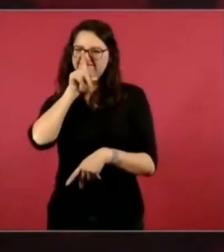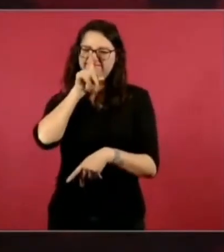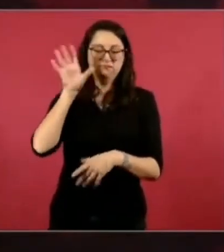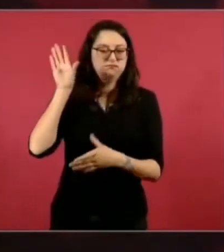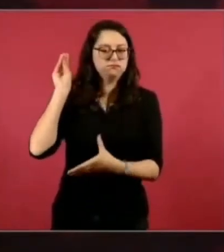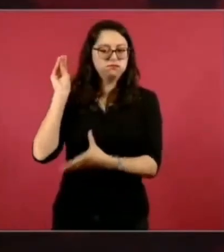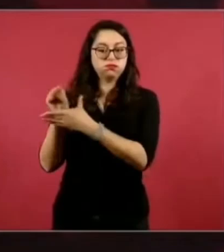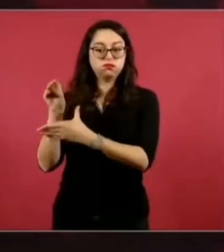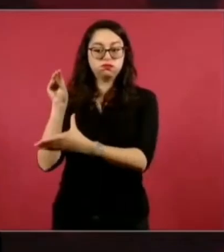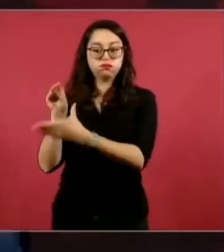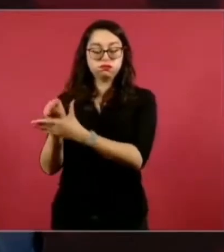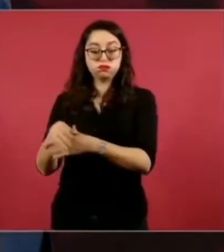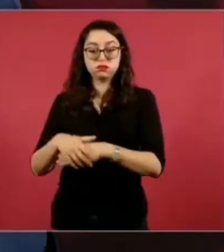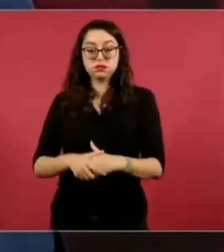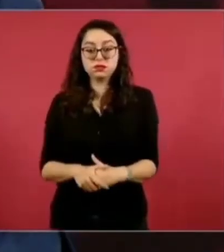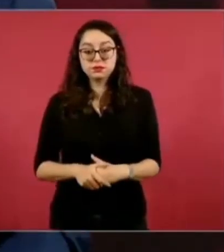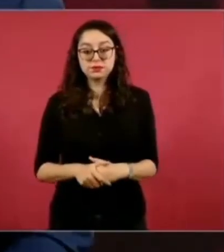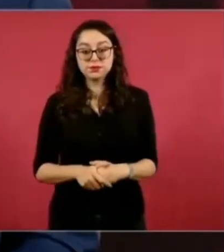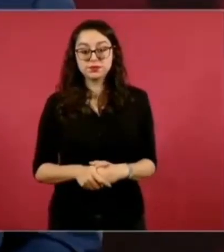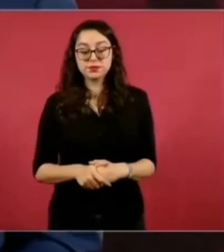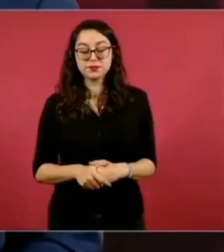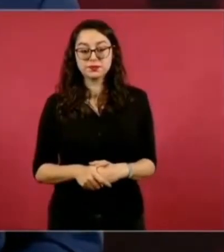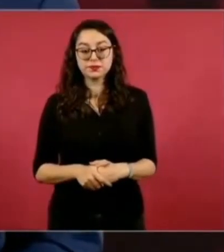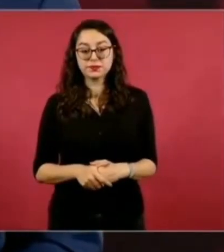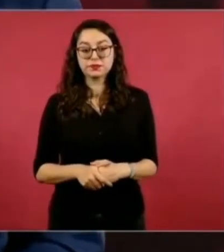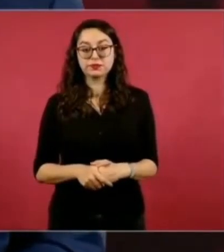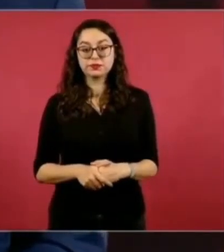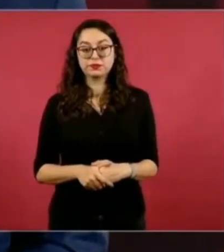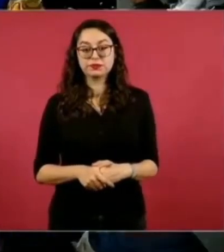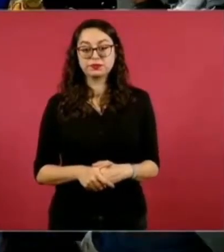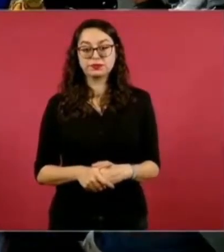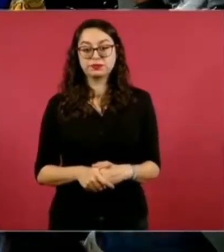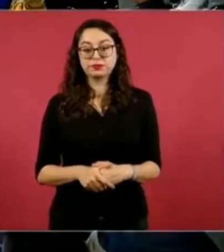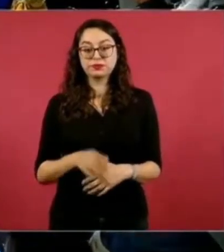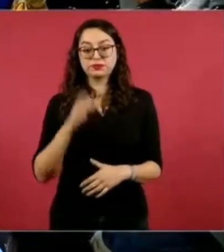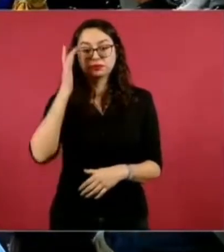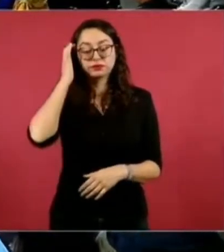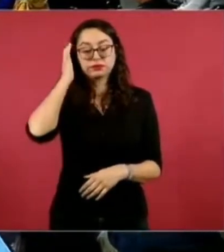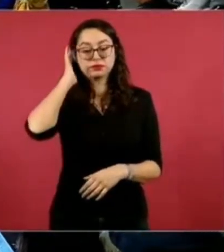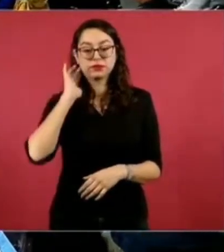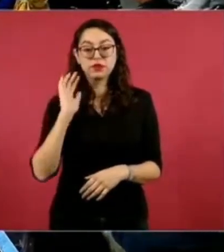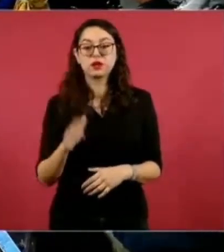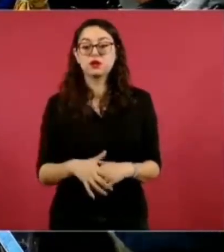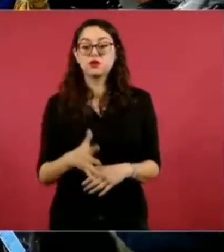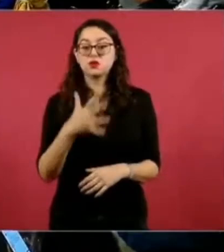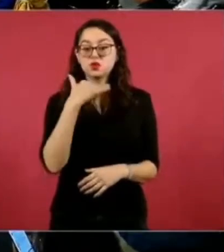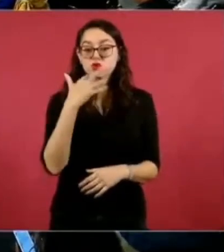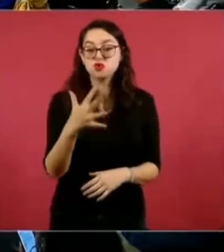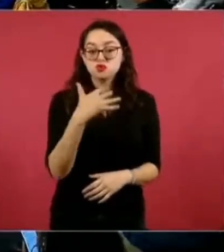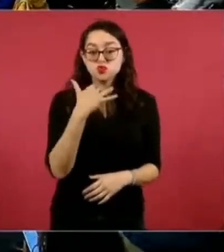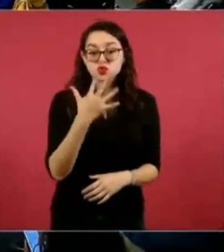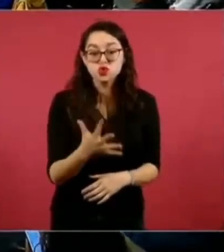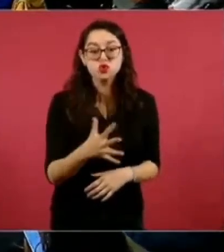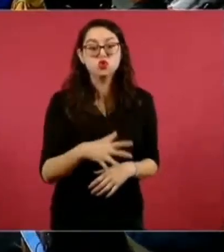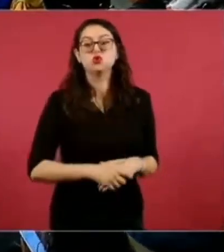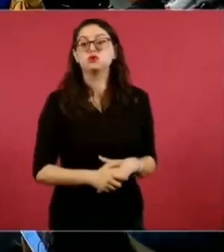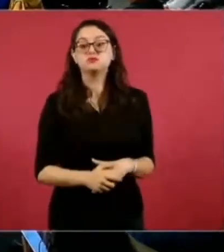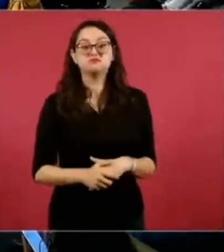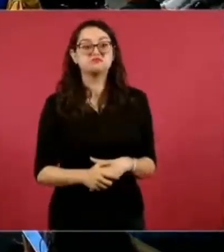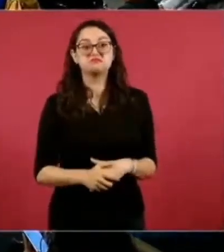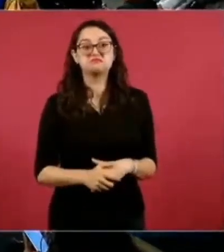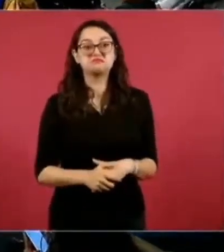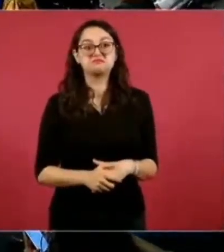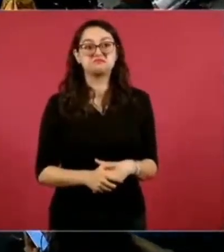de la corrupción que